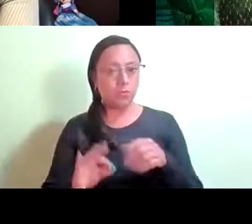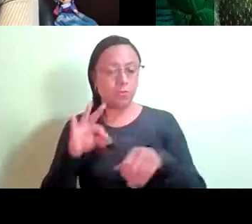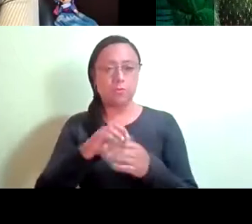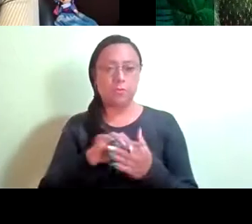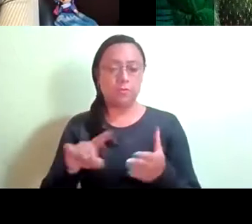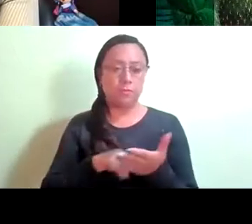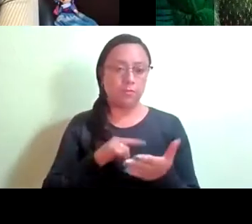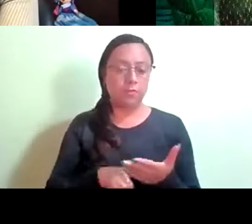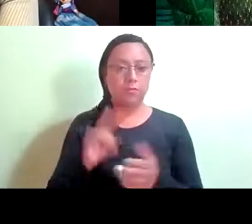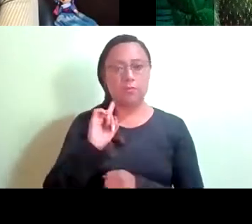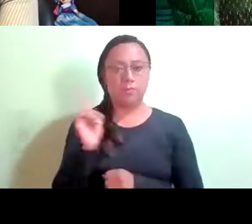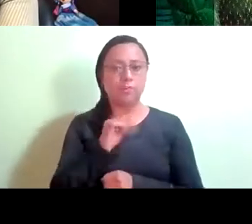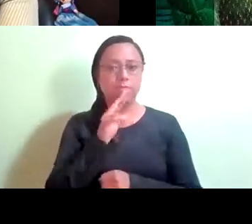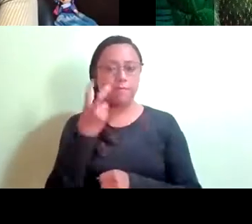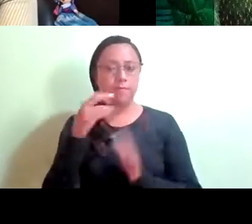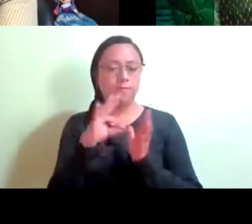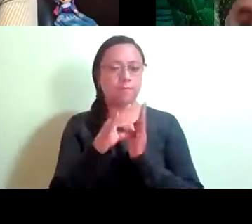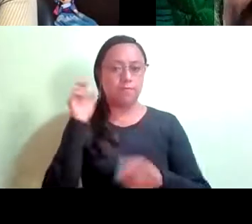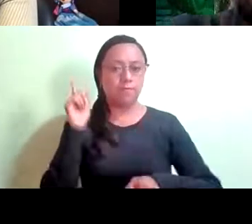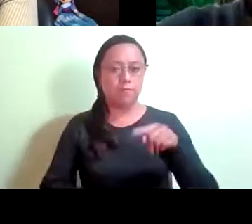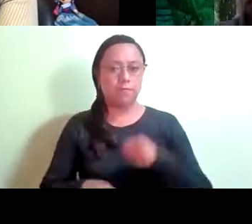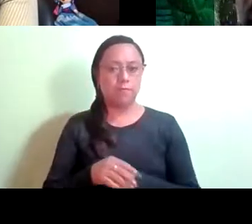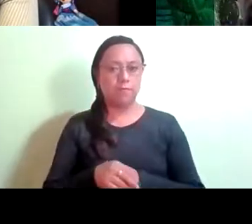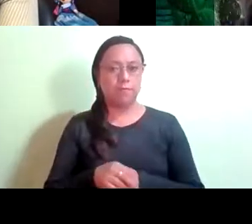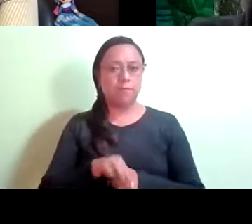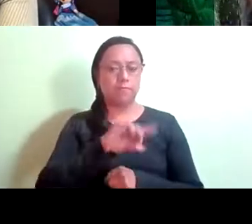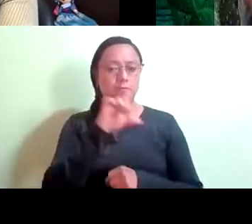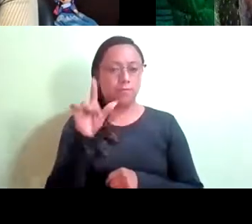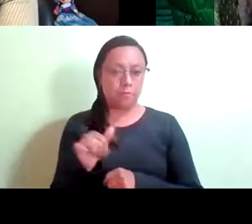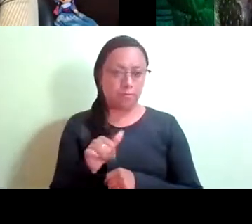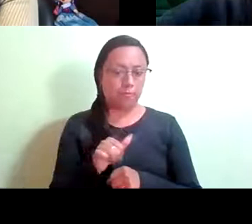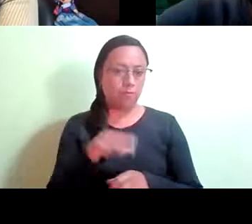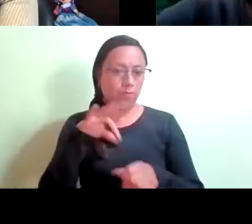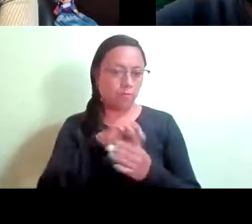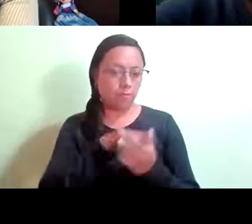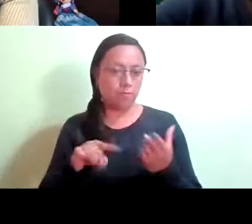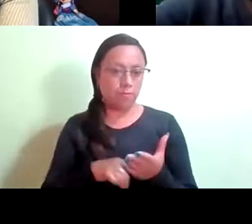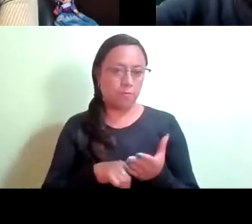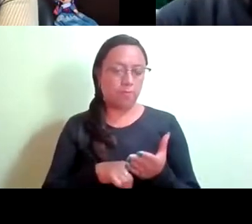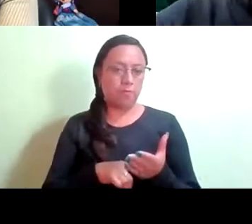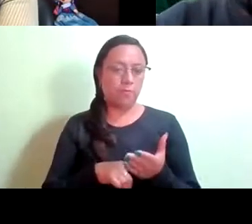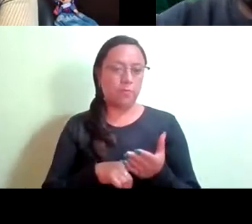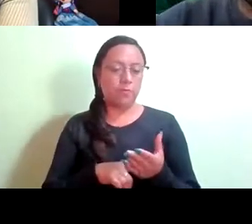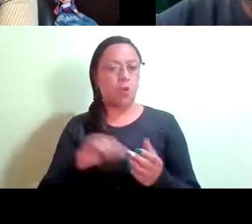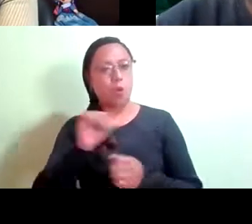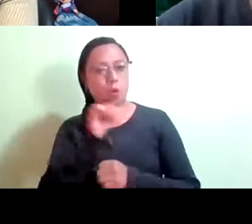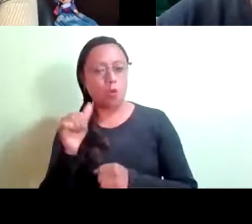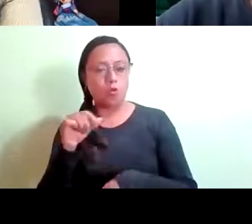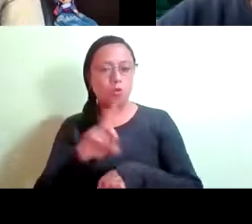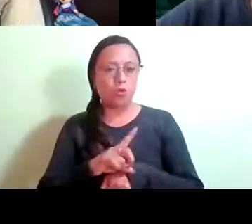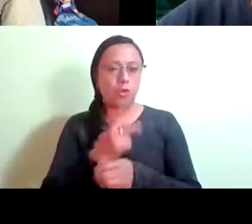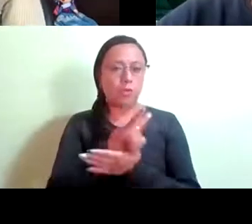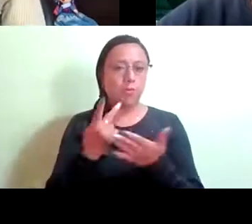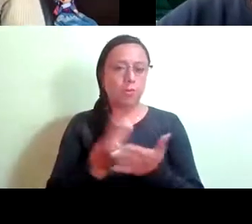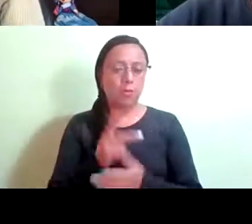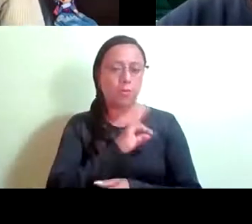al siguiente punto del orden del día, y en una reunión subsecuente, eh, pues, volver a subir el, el, el proyecto, no sé